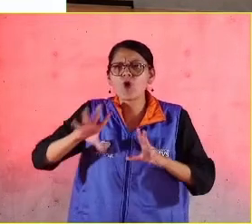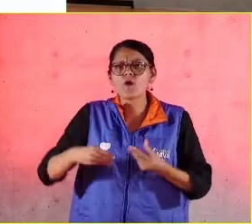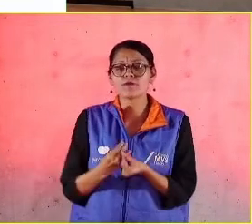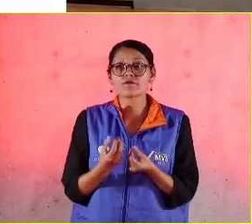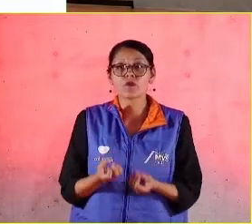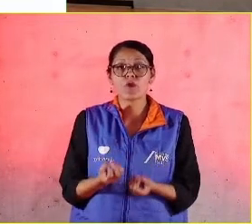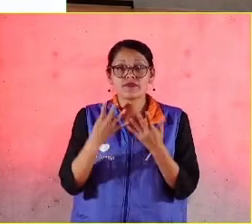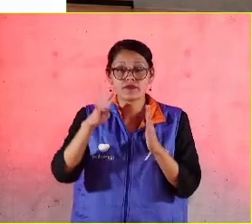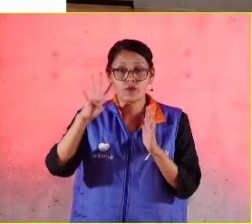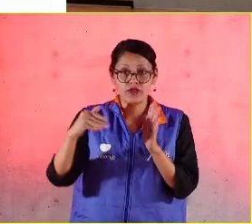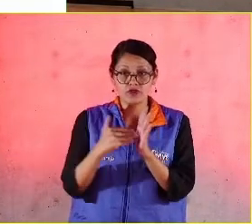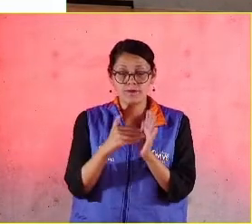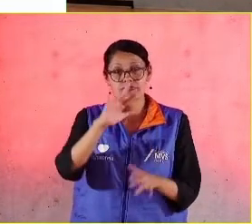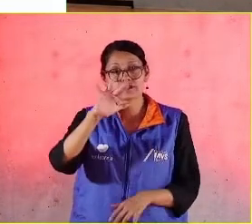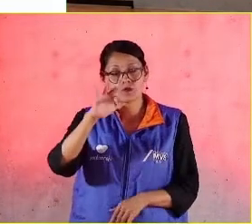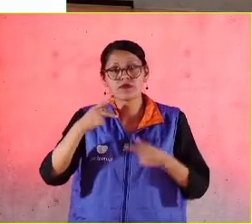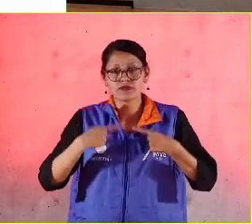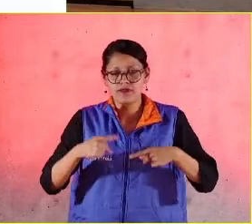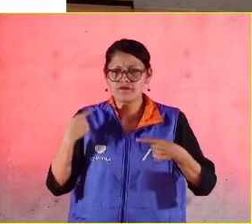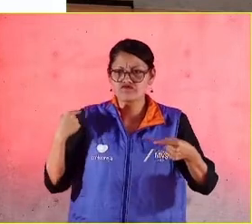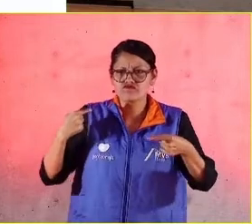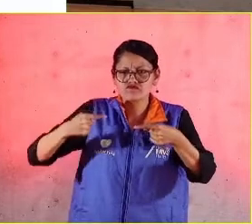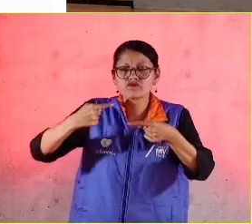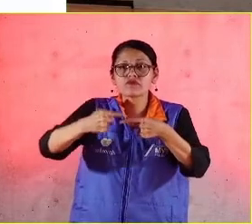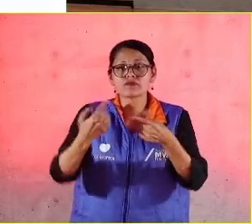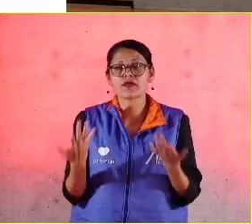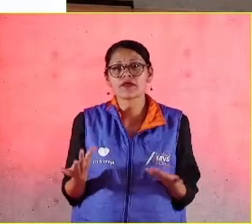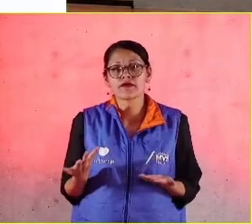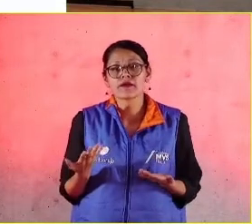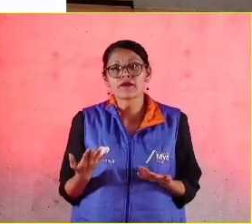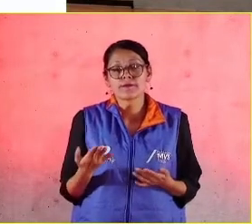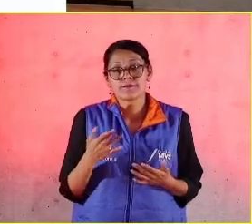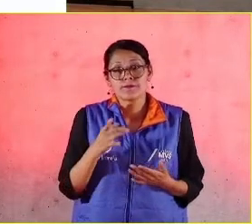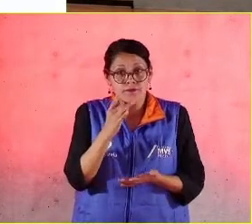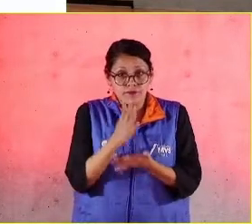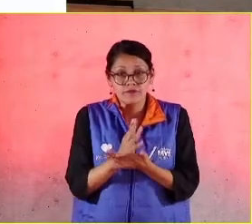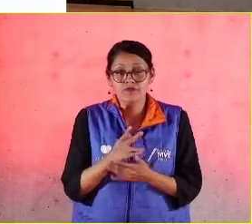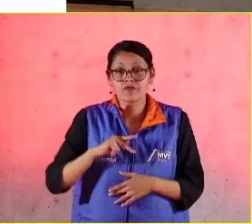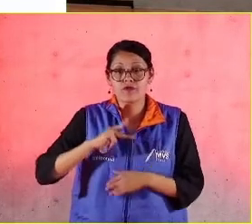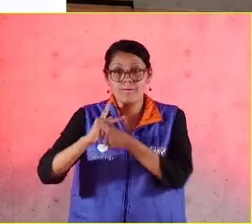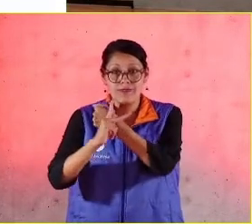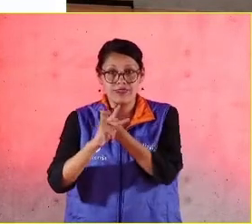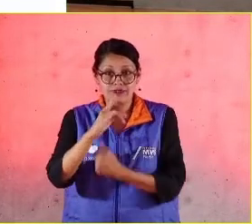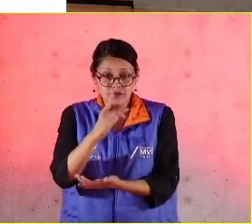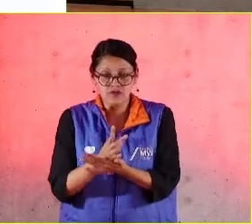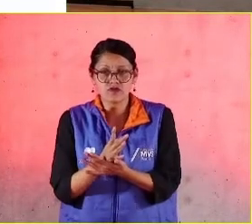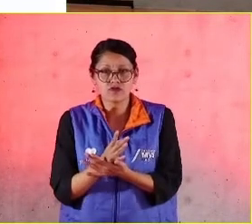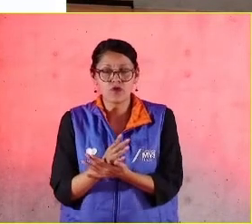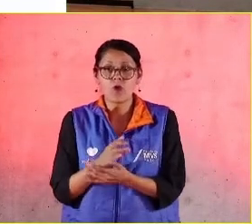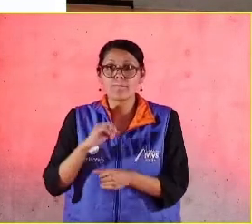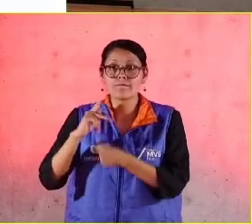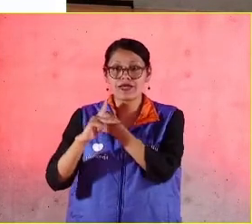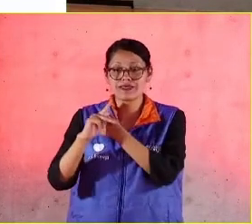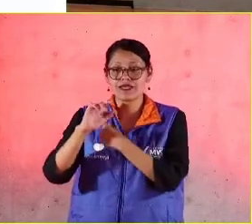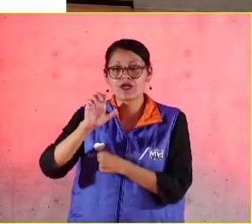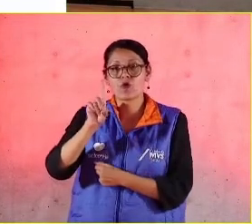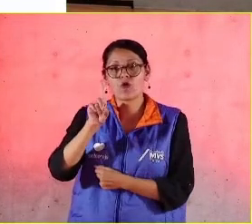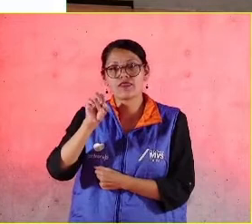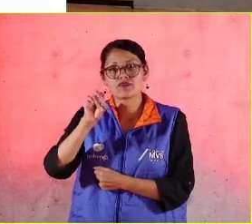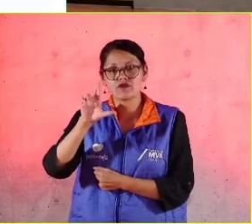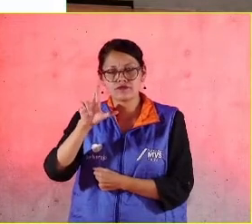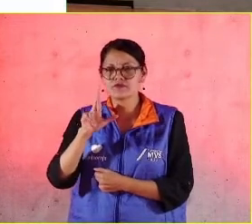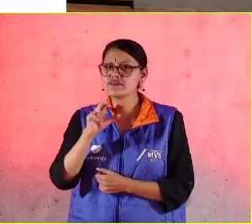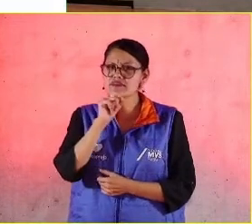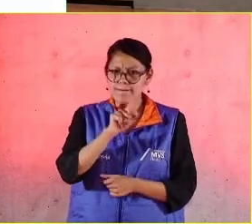4.050 personas en estos días, no solo de nuestro país y de Ecuador, claramente, también de